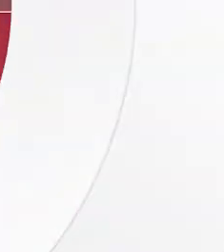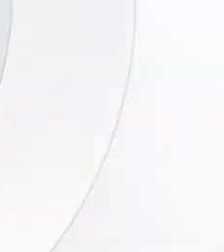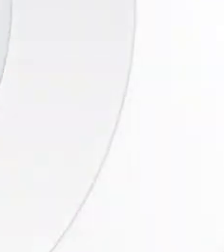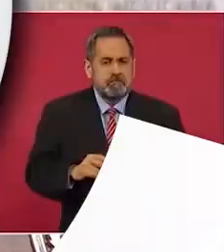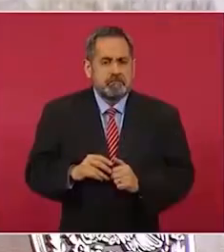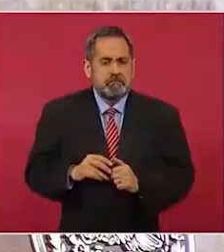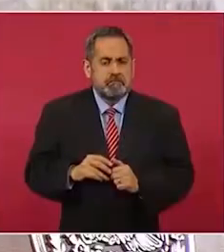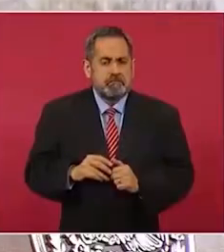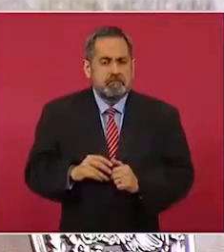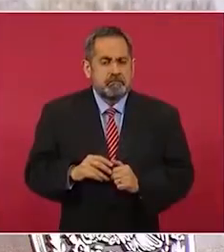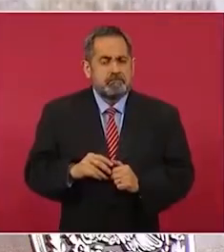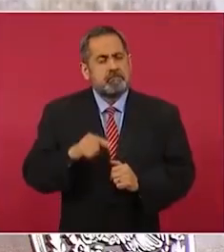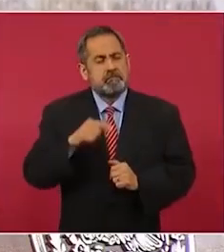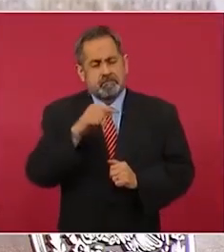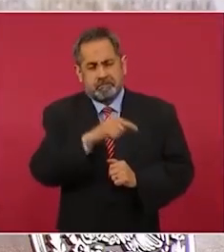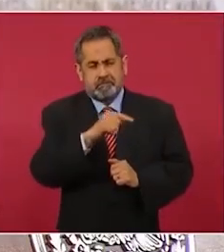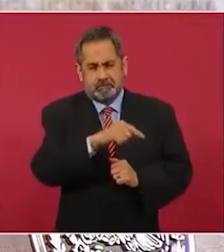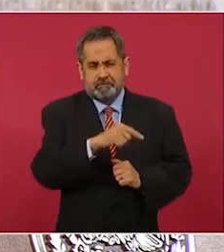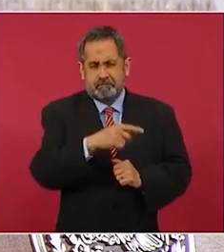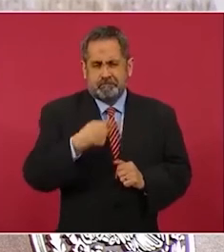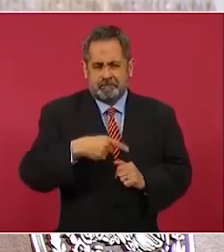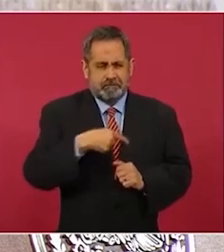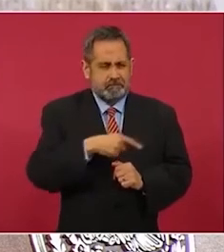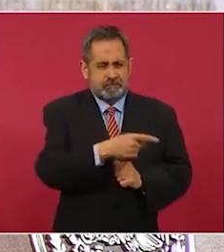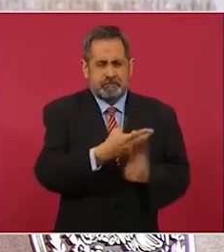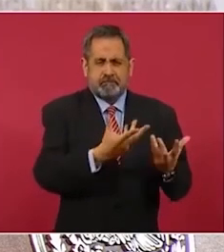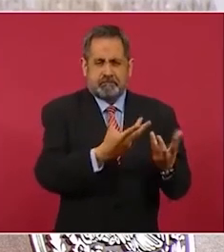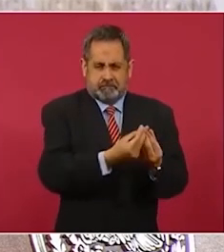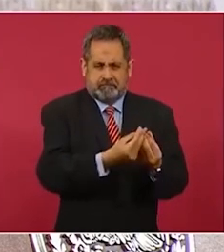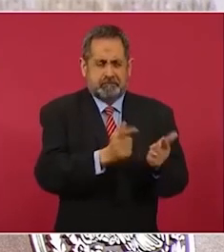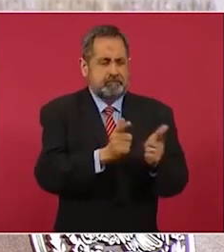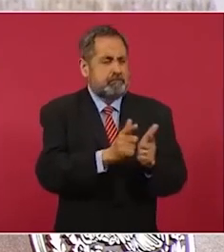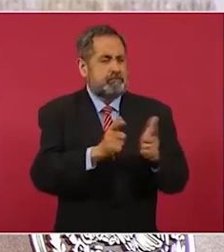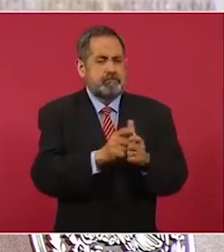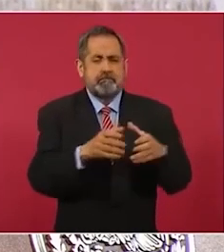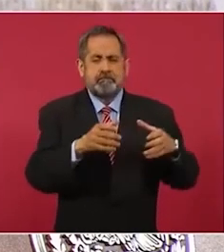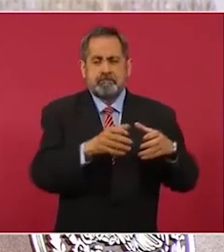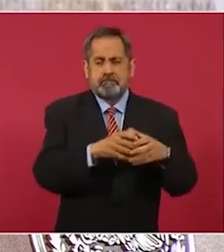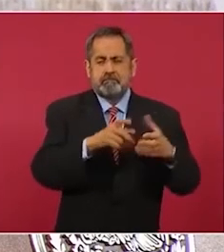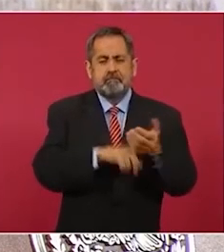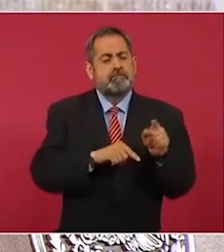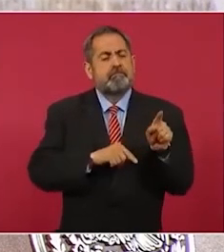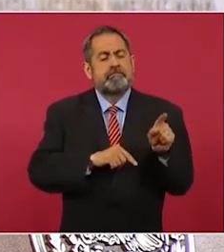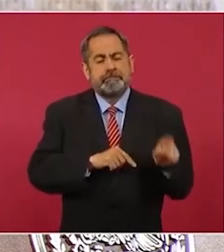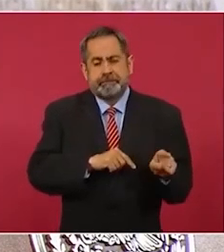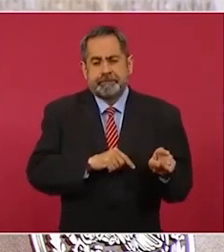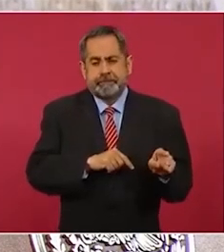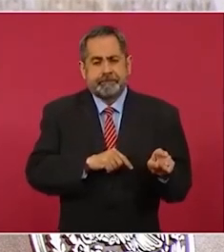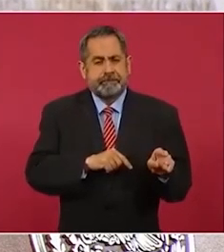era parte de un grupo que